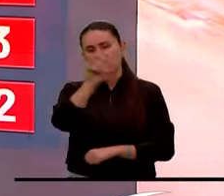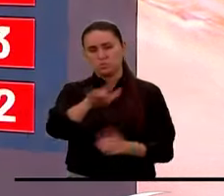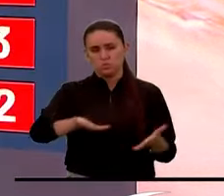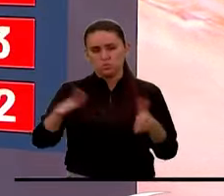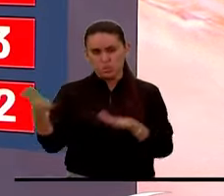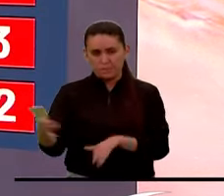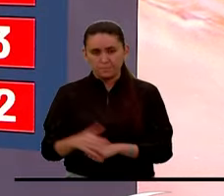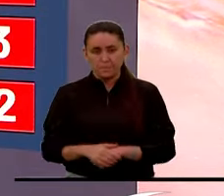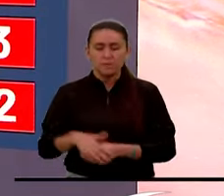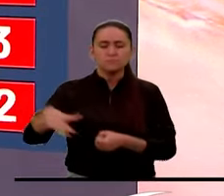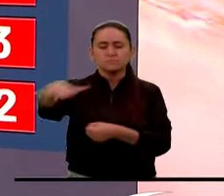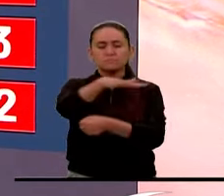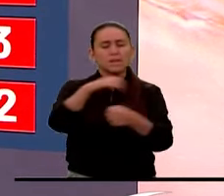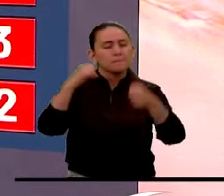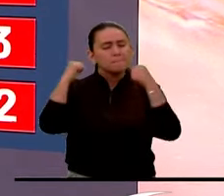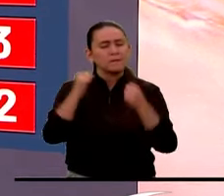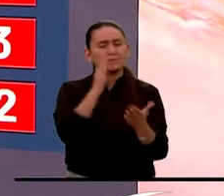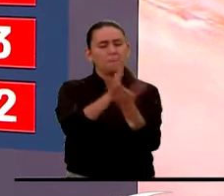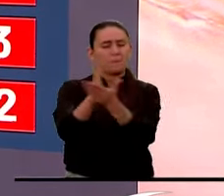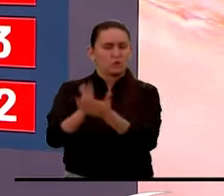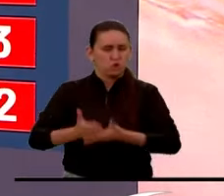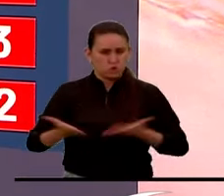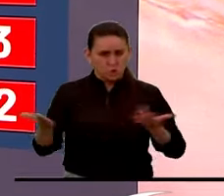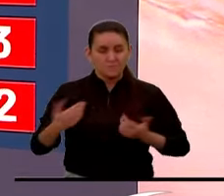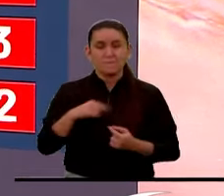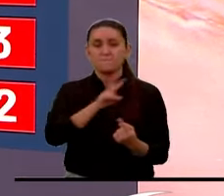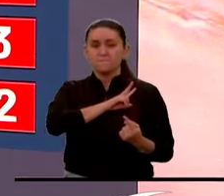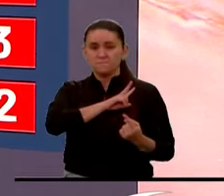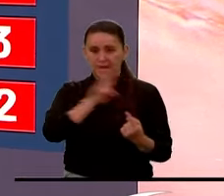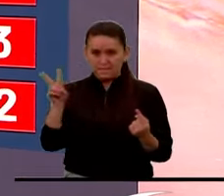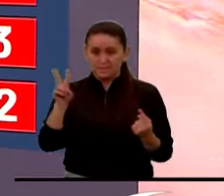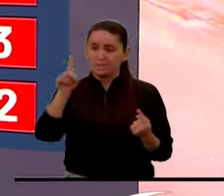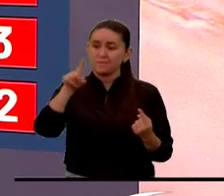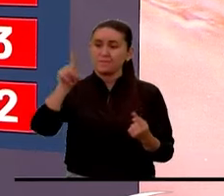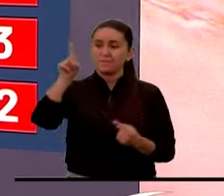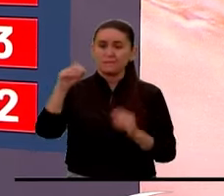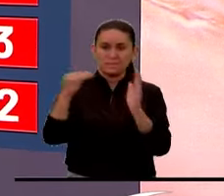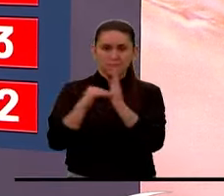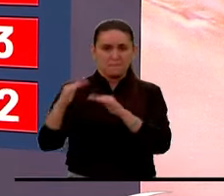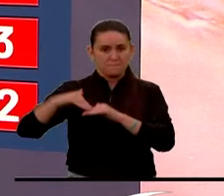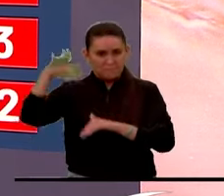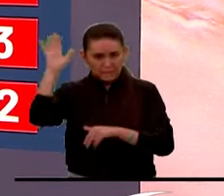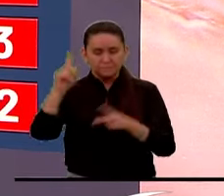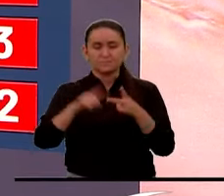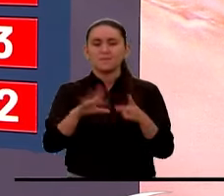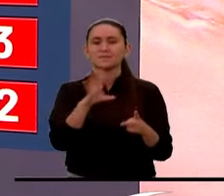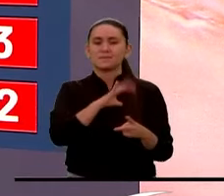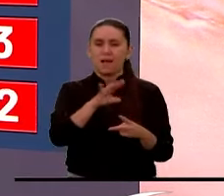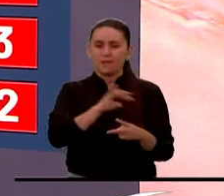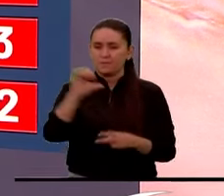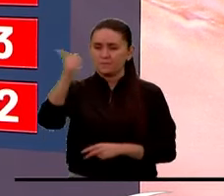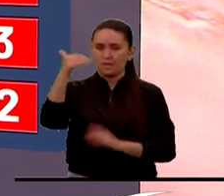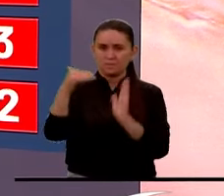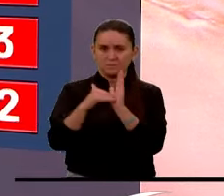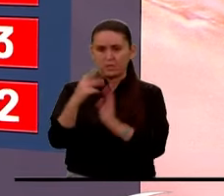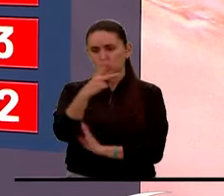Los territorios con mayores casos son el Valle del Cauca, con más de 16.000, seguido por Cali con 10